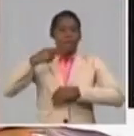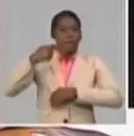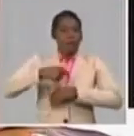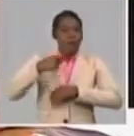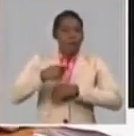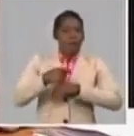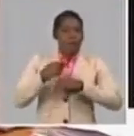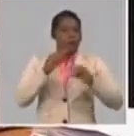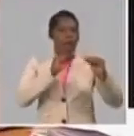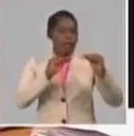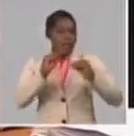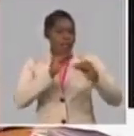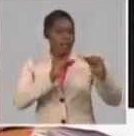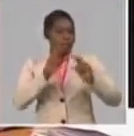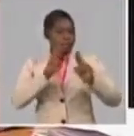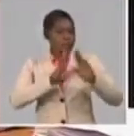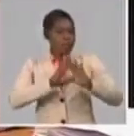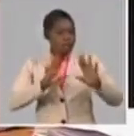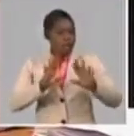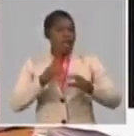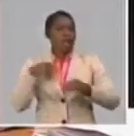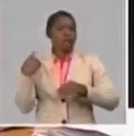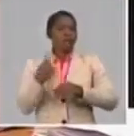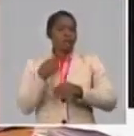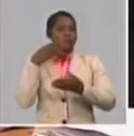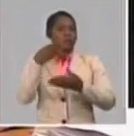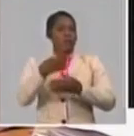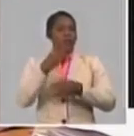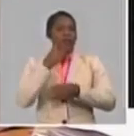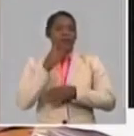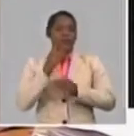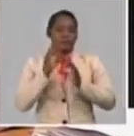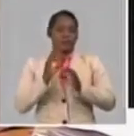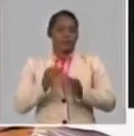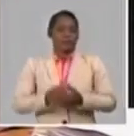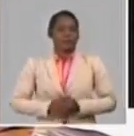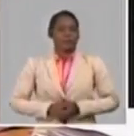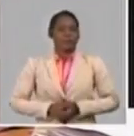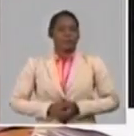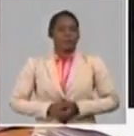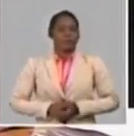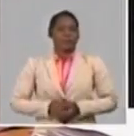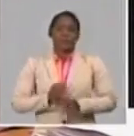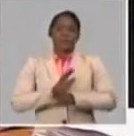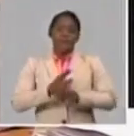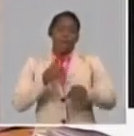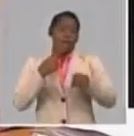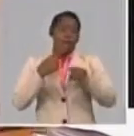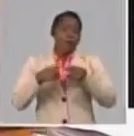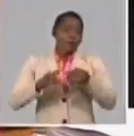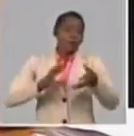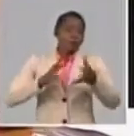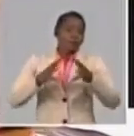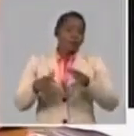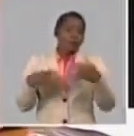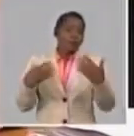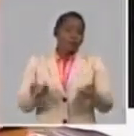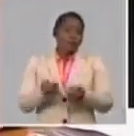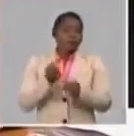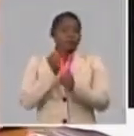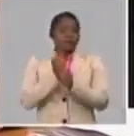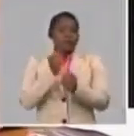Y ya más recientemente hemos ido incursionando en la conformación de destacamentos o de brigadas.